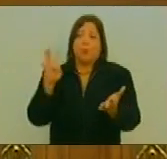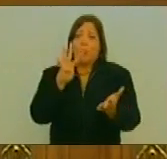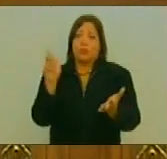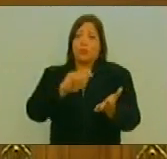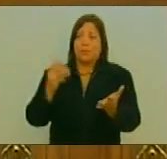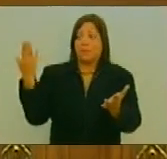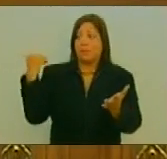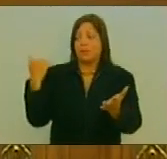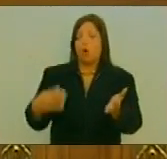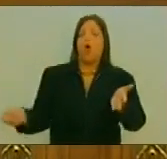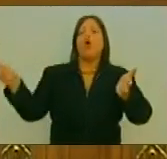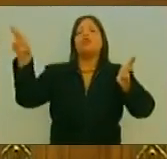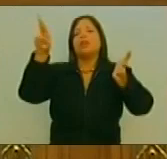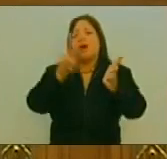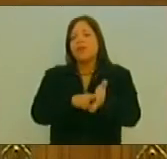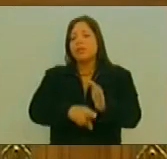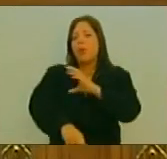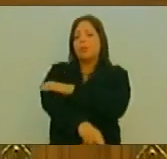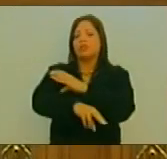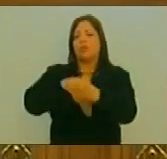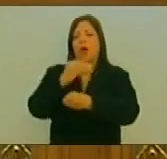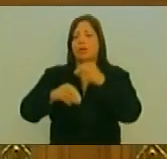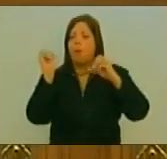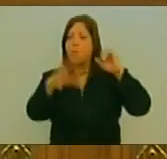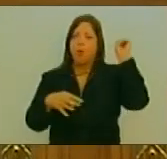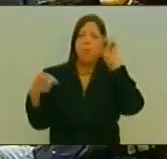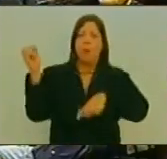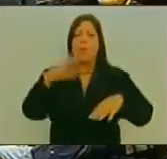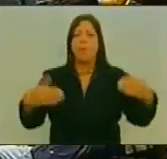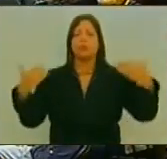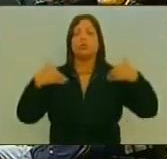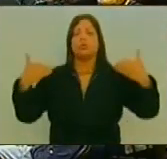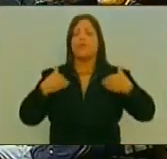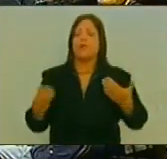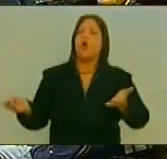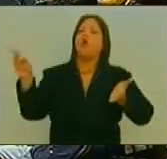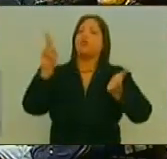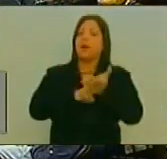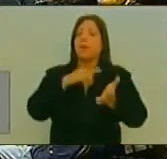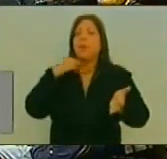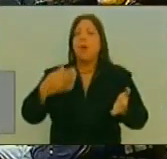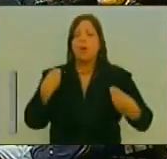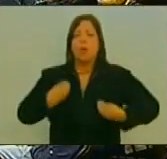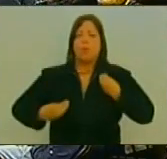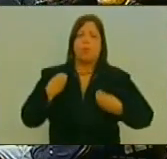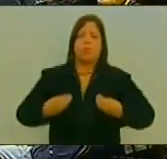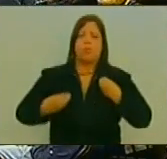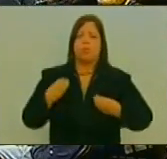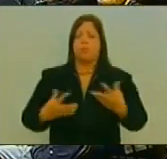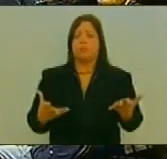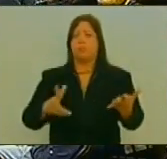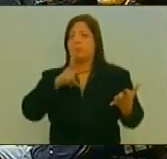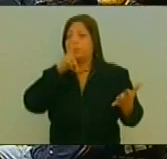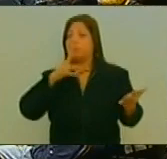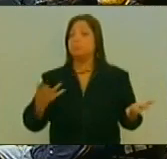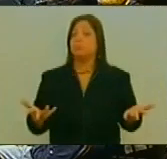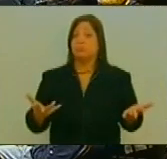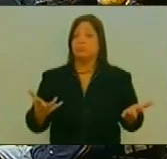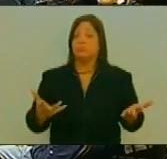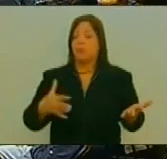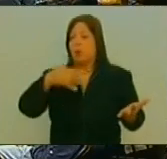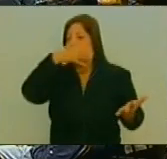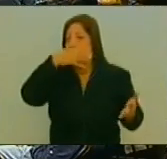Los venezolanos Y las venezolanas Tuvimos que vivir Momentos de angustia Momentos de